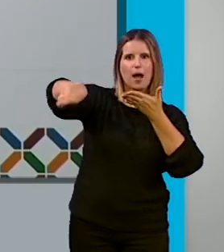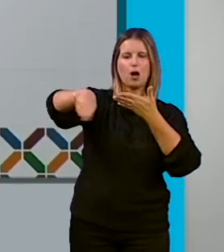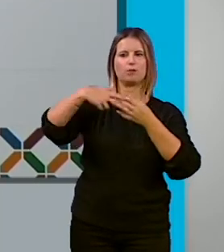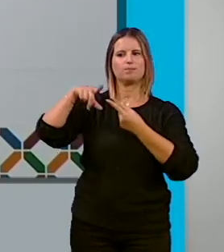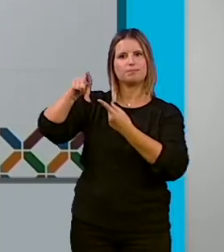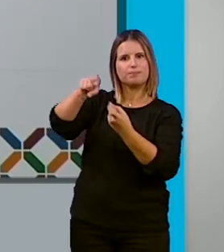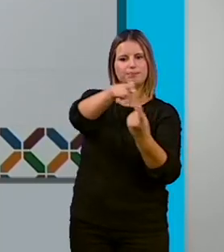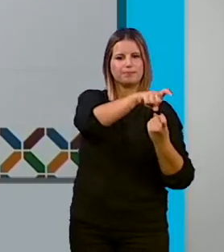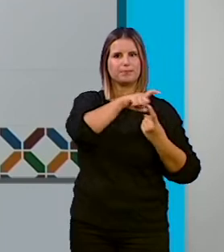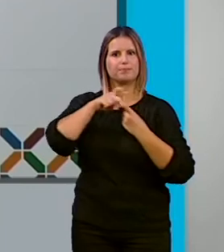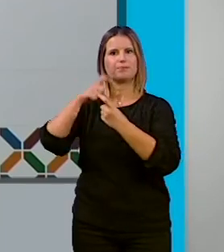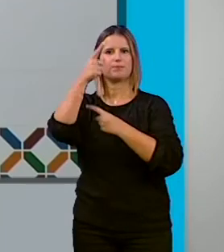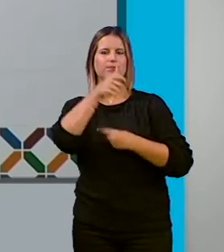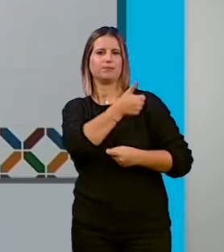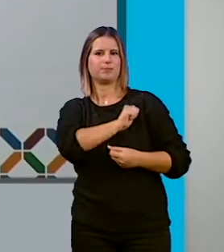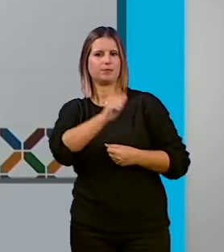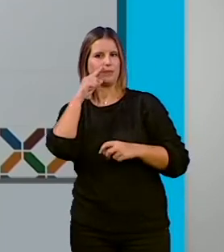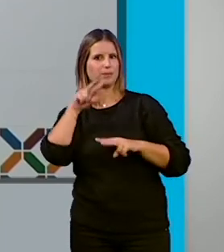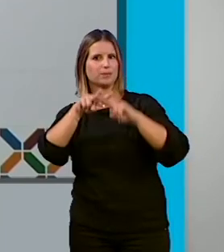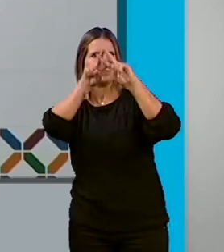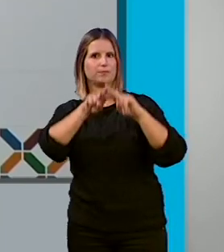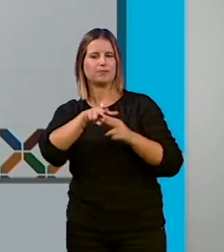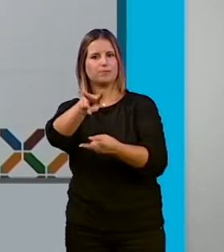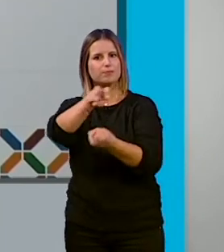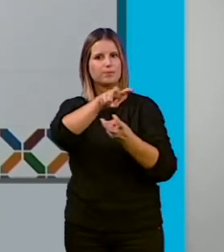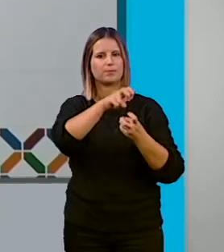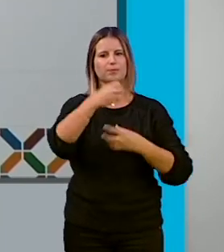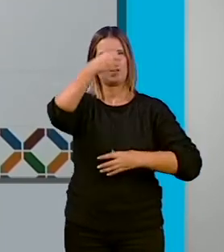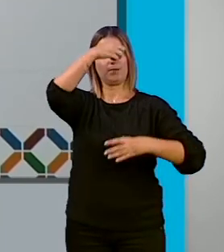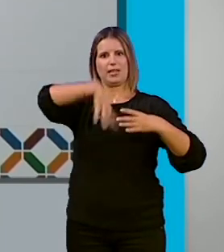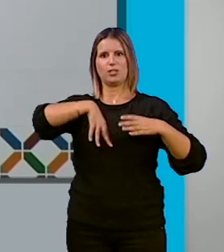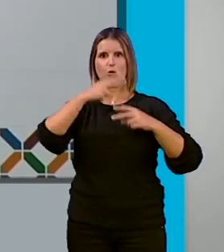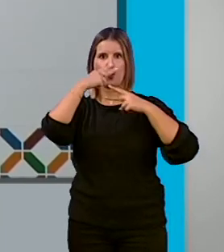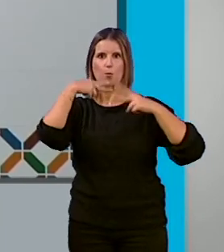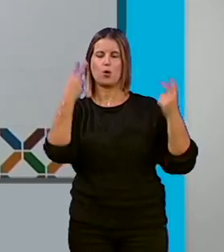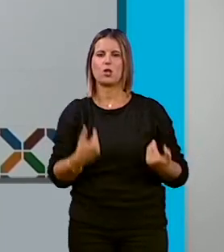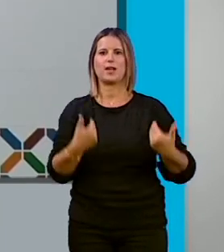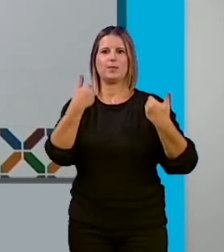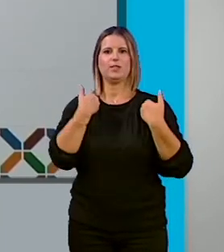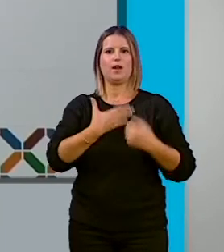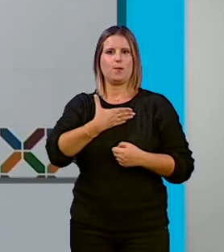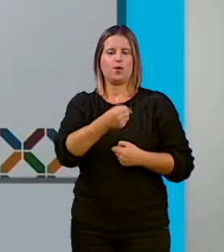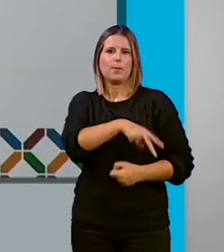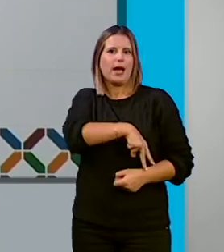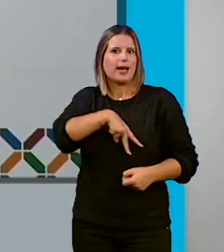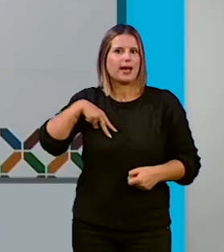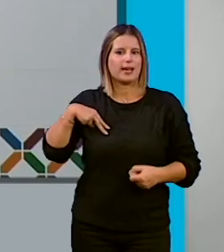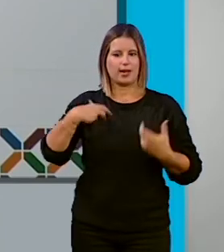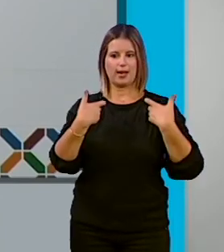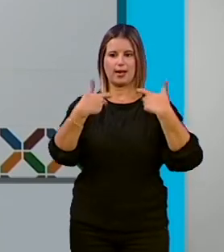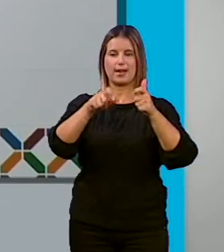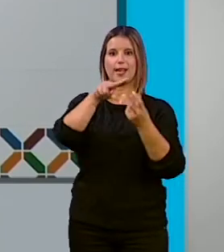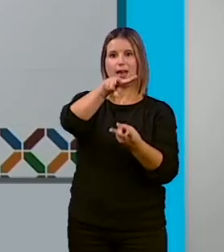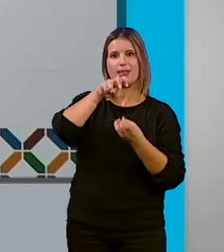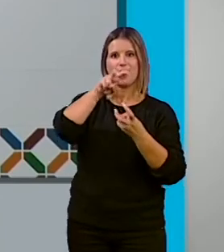recaudación e inspección de tributos e ingresos de derecho público que sean de competencia municipal. En general, en el área de Hacienda,